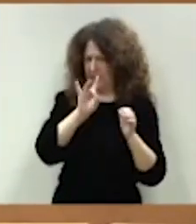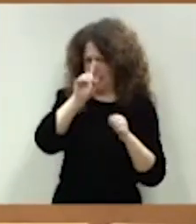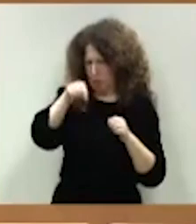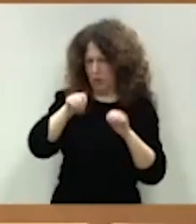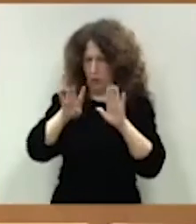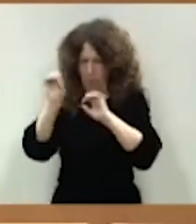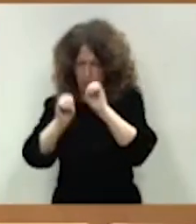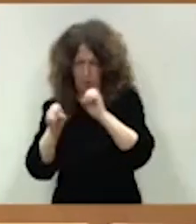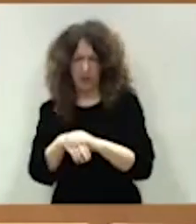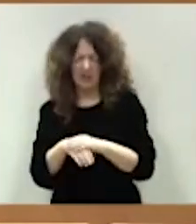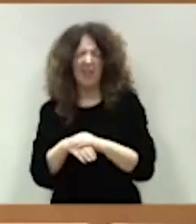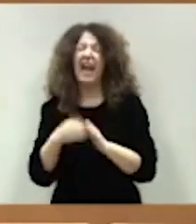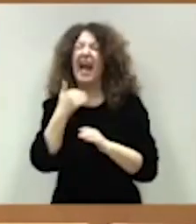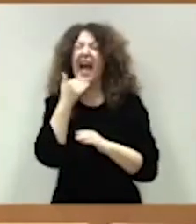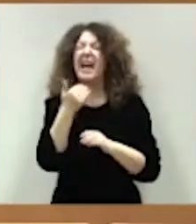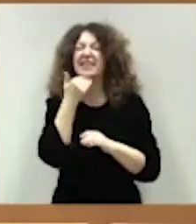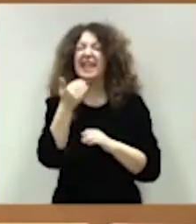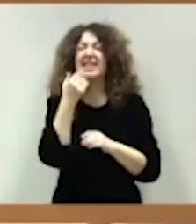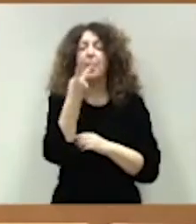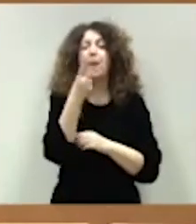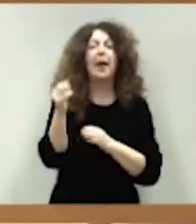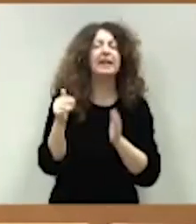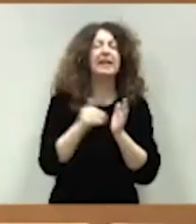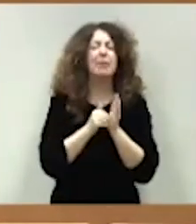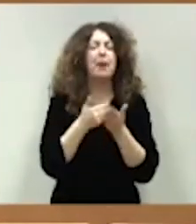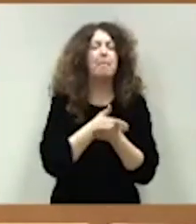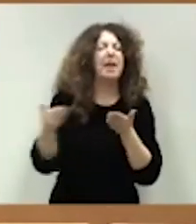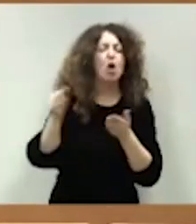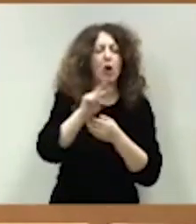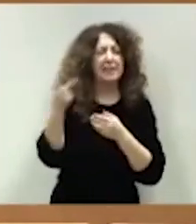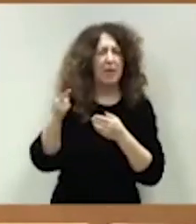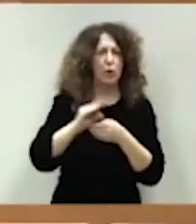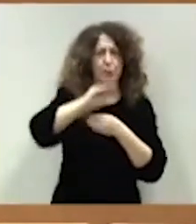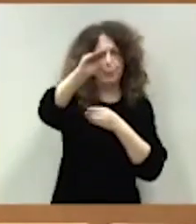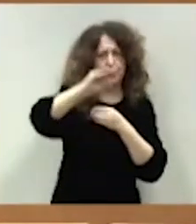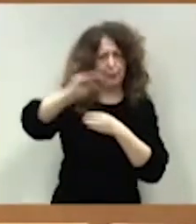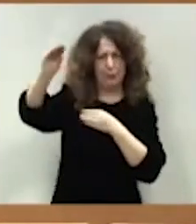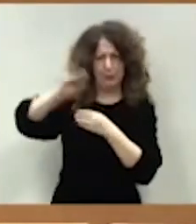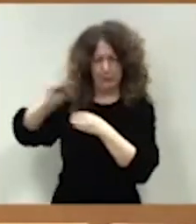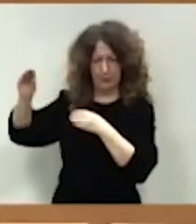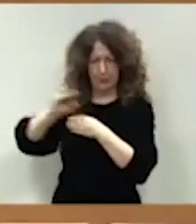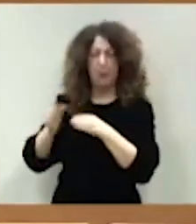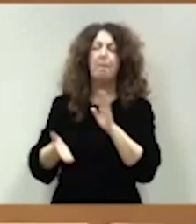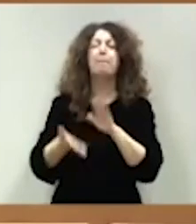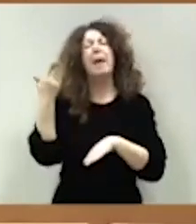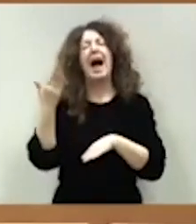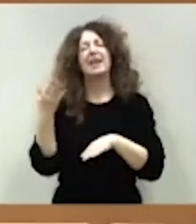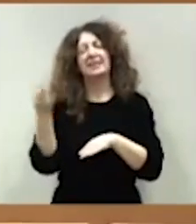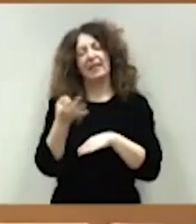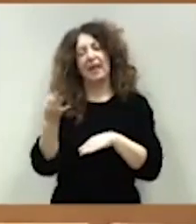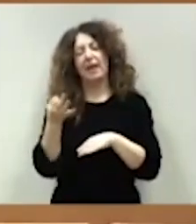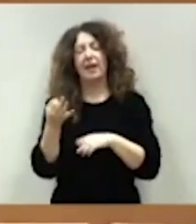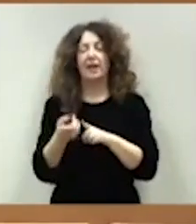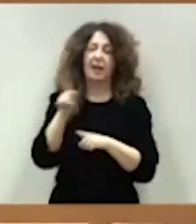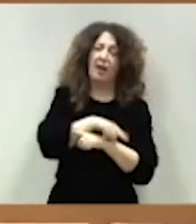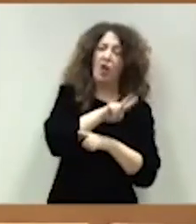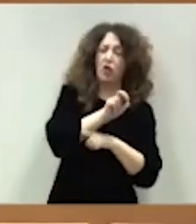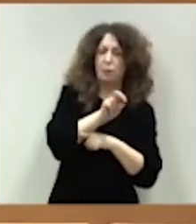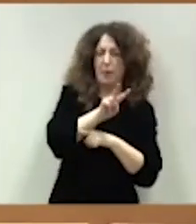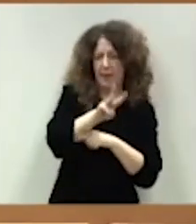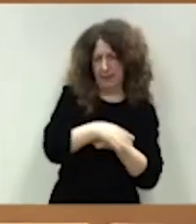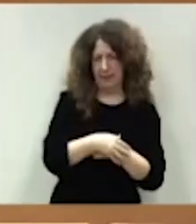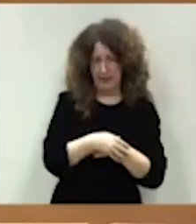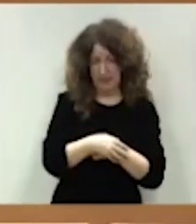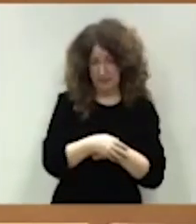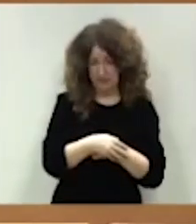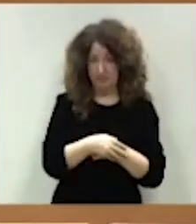Casi 20.000 millones de euros más que los que se pudieron transferir en el año 2023,